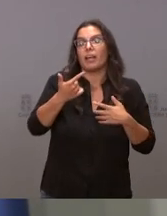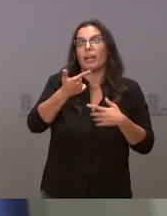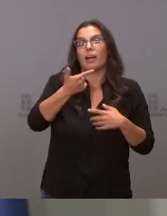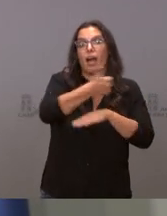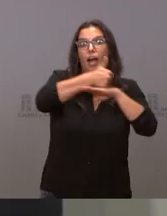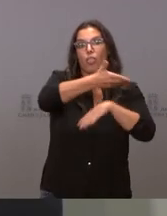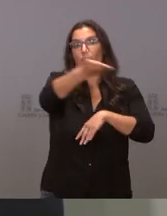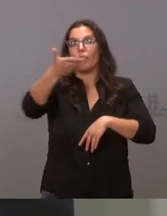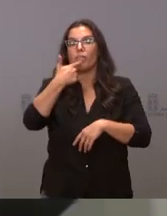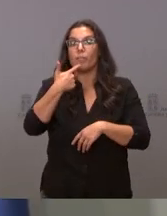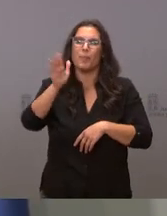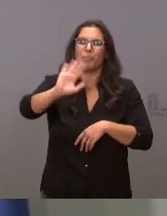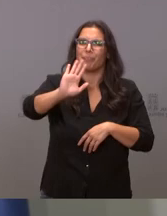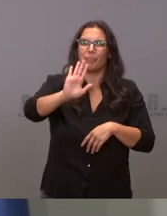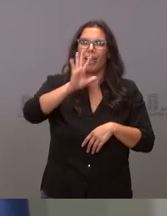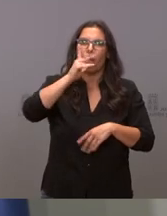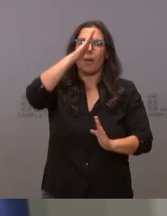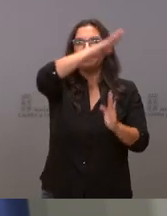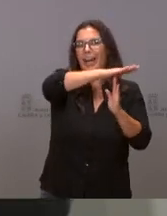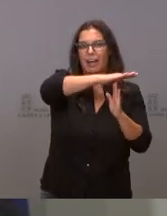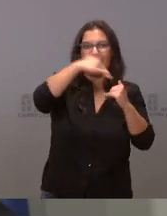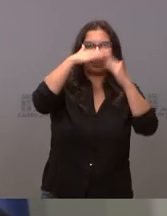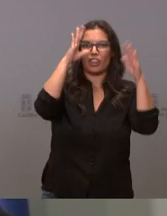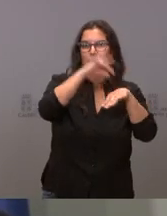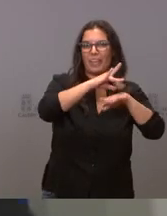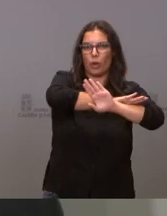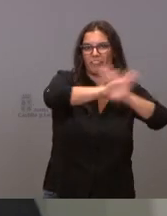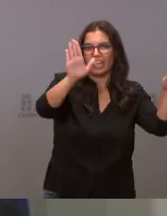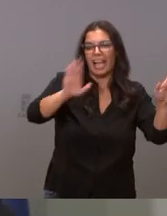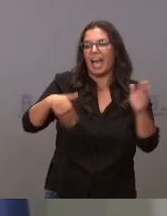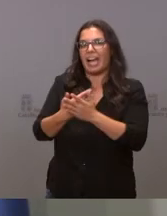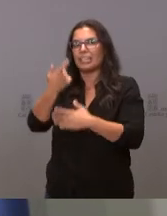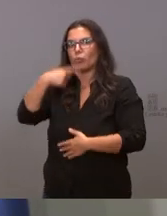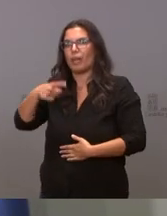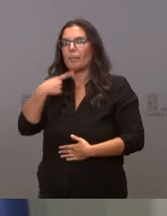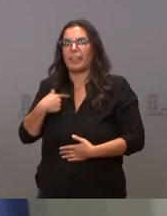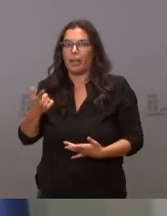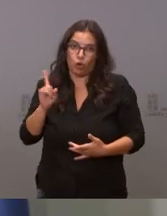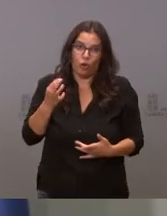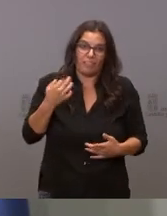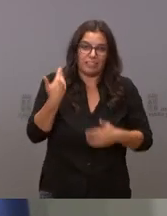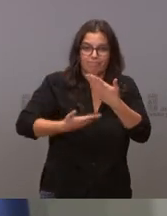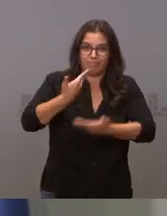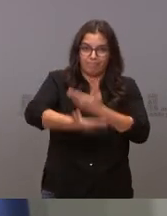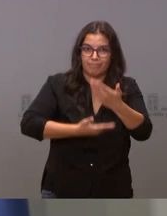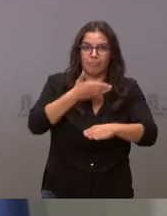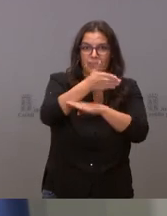vamos a parar la atención primaria entera hoy hasta que el señor Tudanca nos diga que quiere decir hombre no la gente tiene que ir al médico tenemos que decirle cuándo puede ir tenemos